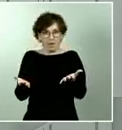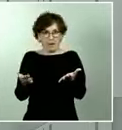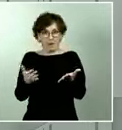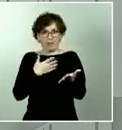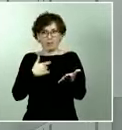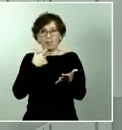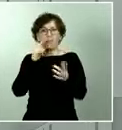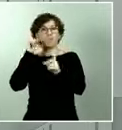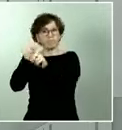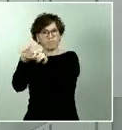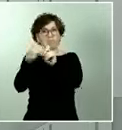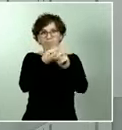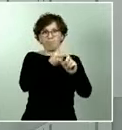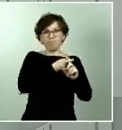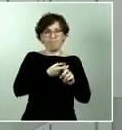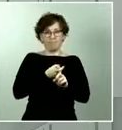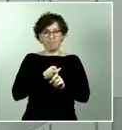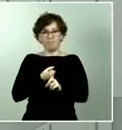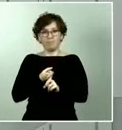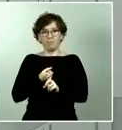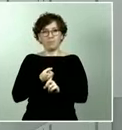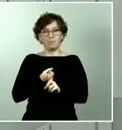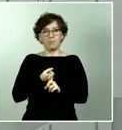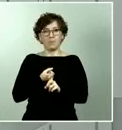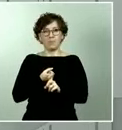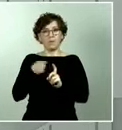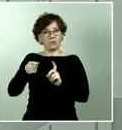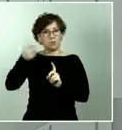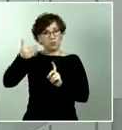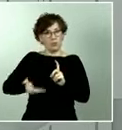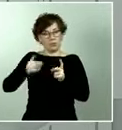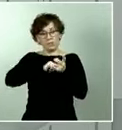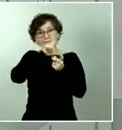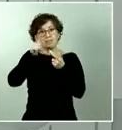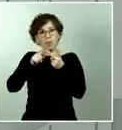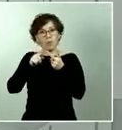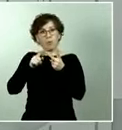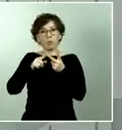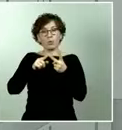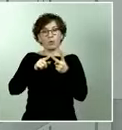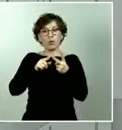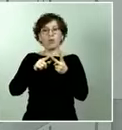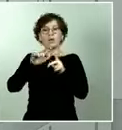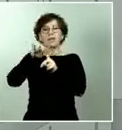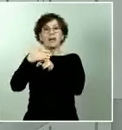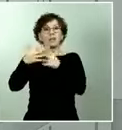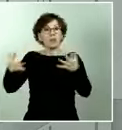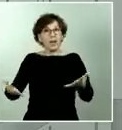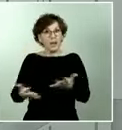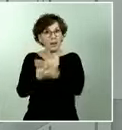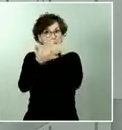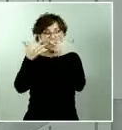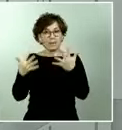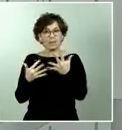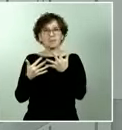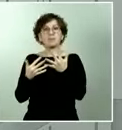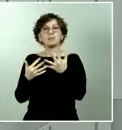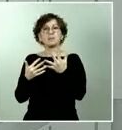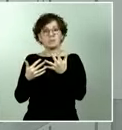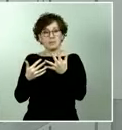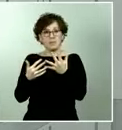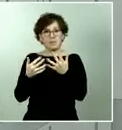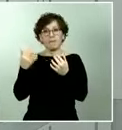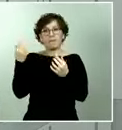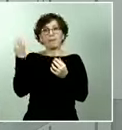la enfermedad COVID-19 y, en segundo lugar, en el seguimiento de aquellos casos leves que tengan que ser sometidos a un